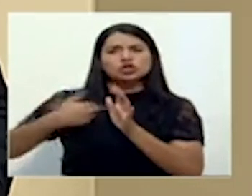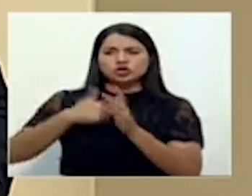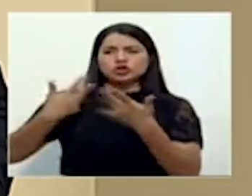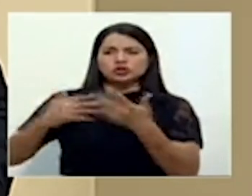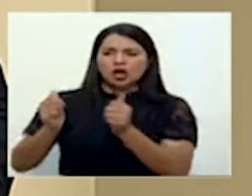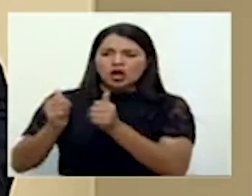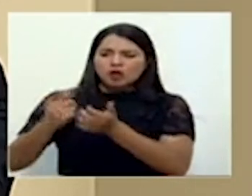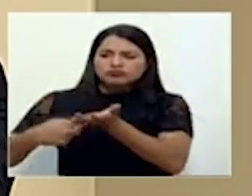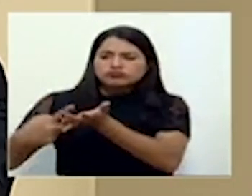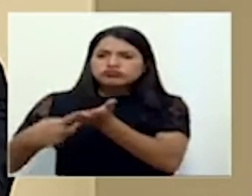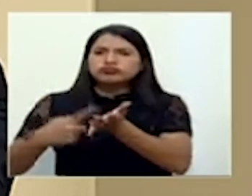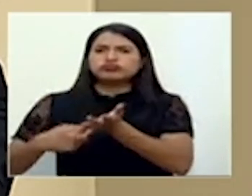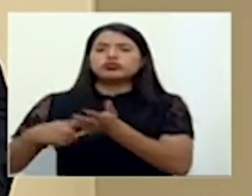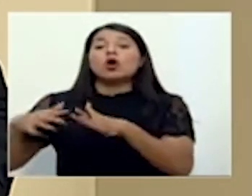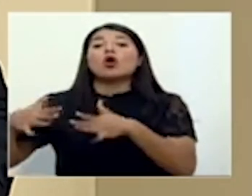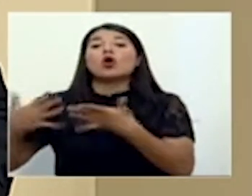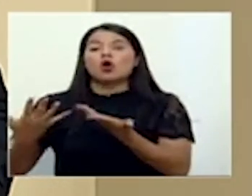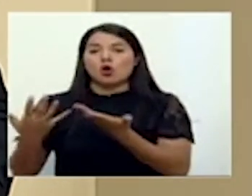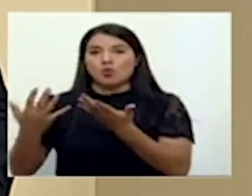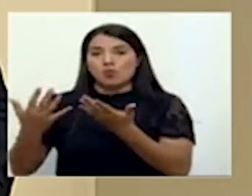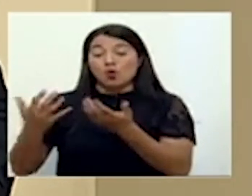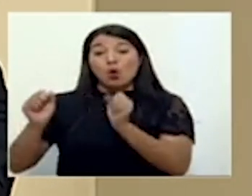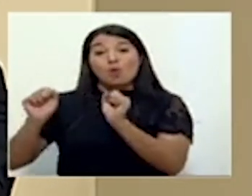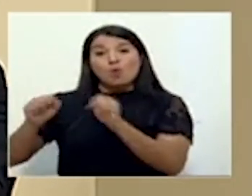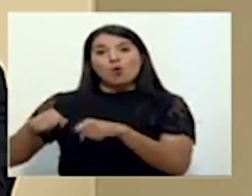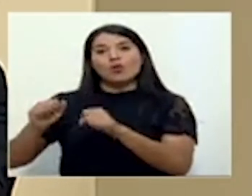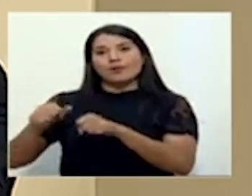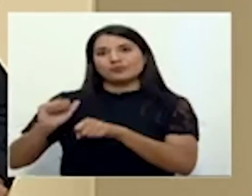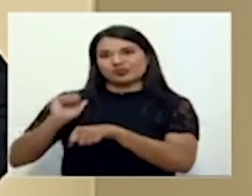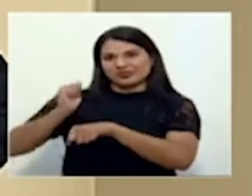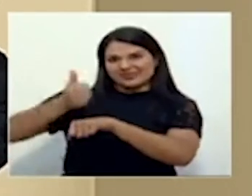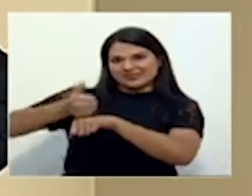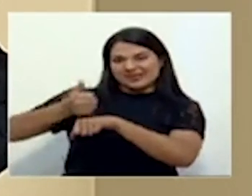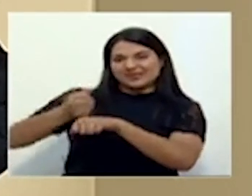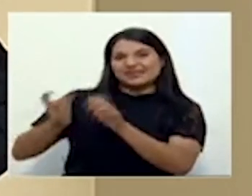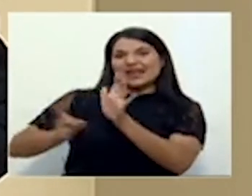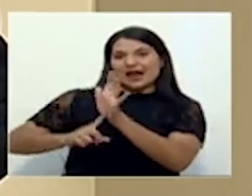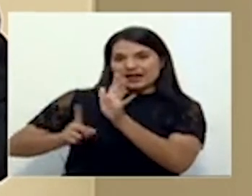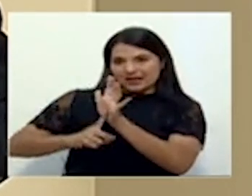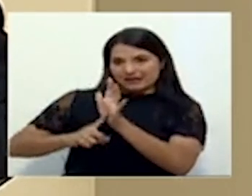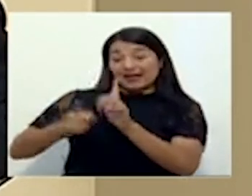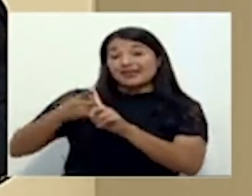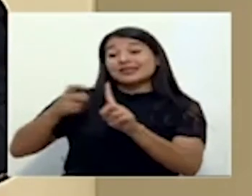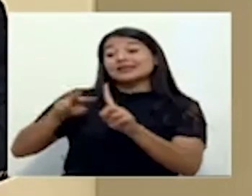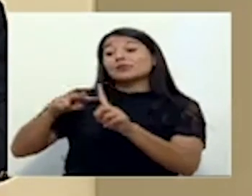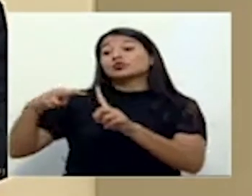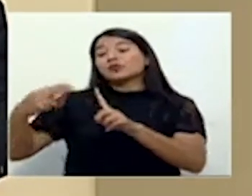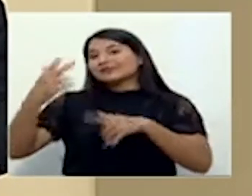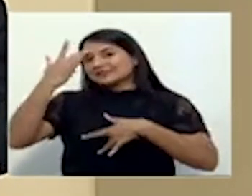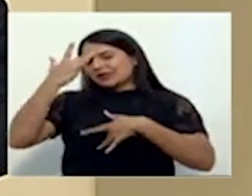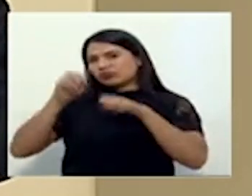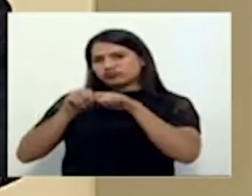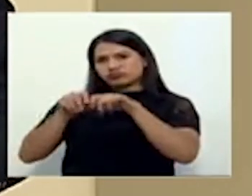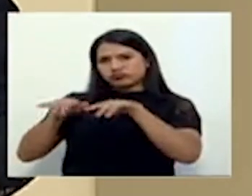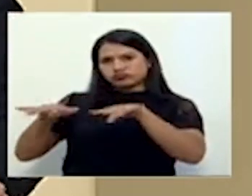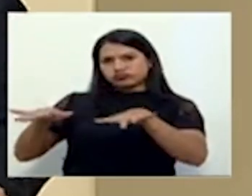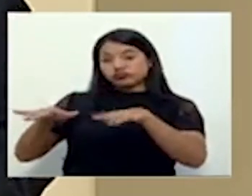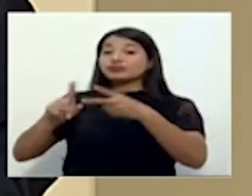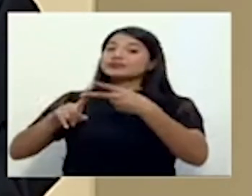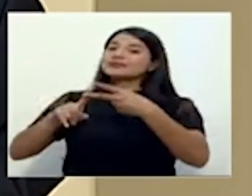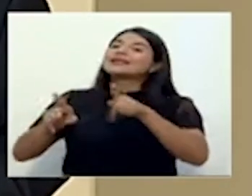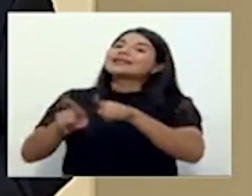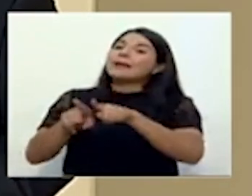calculan desde el punto de vista epidemiológico y a partir de variables, perdón, cualitativas y